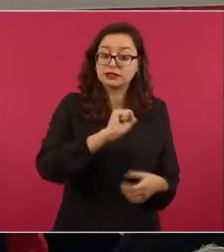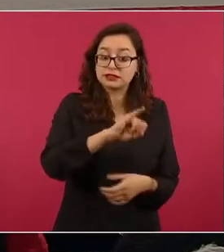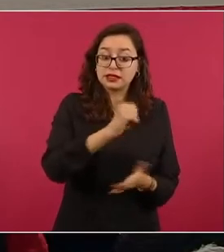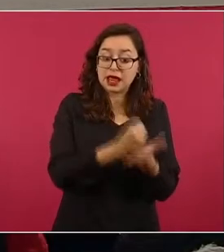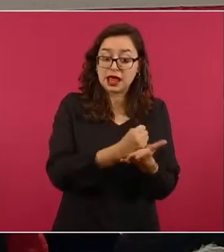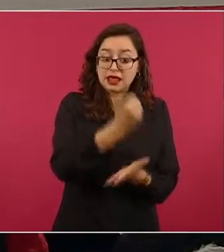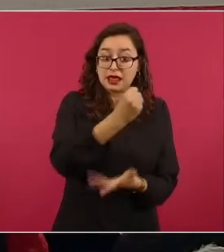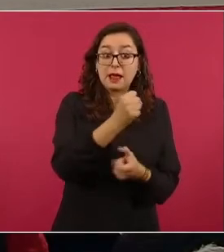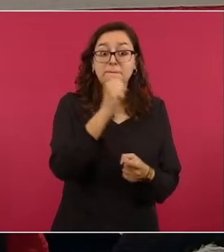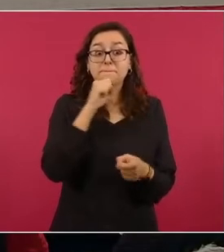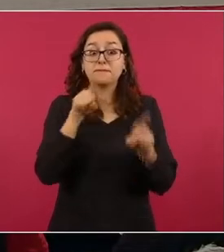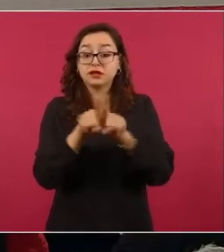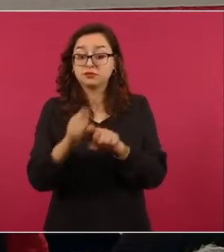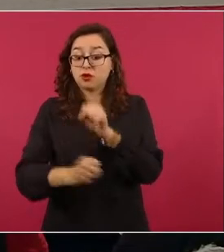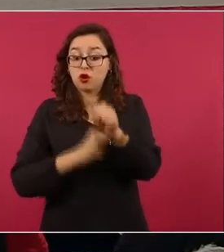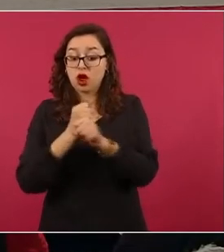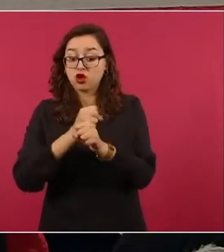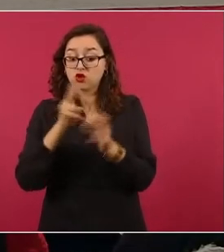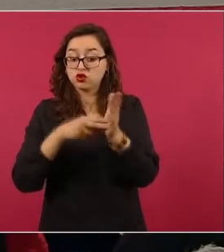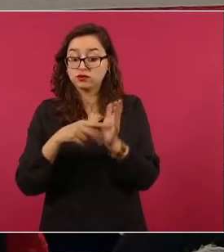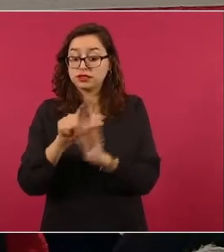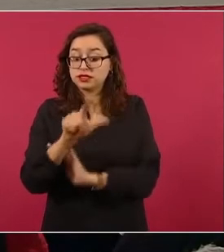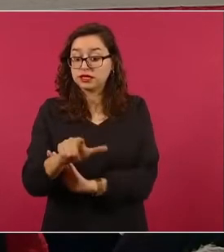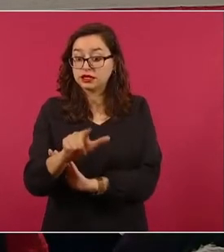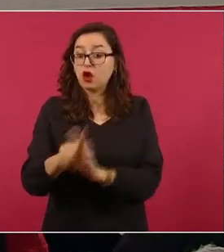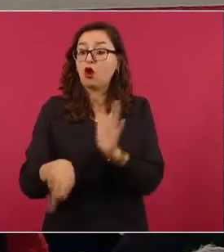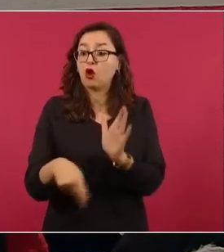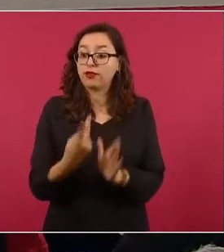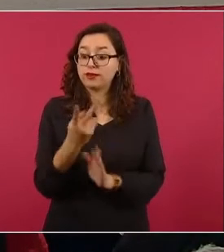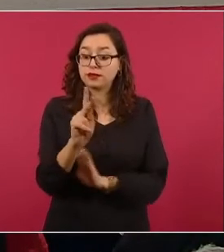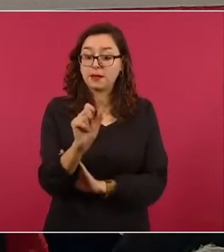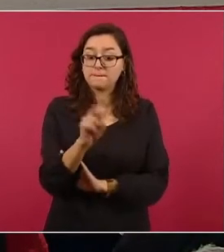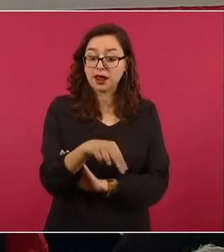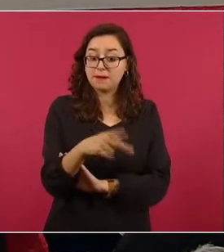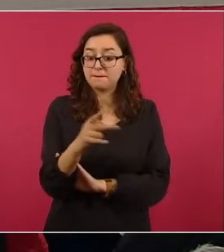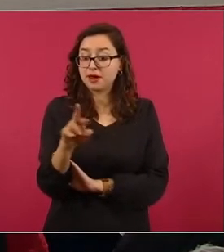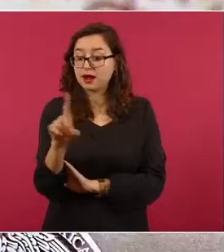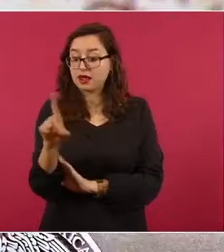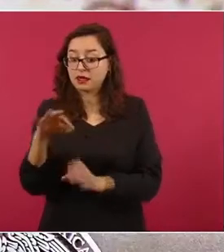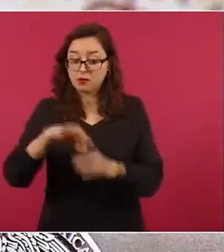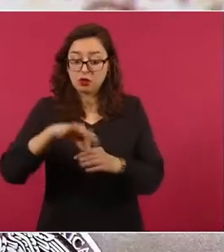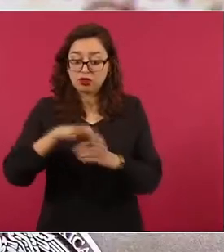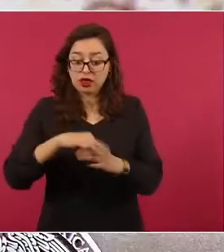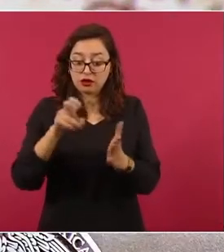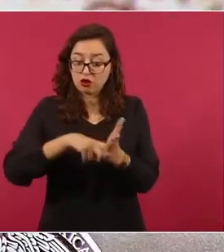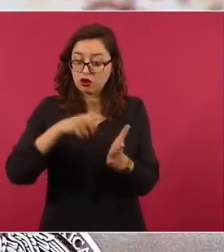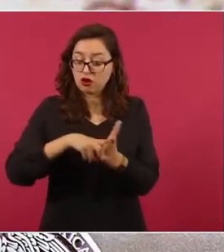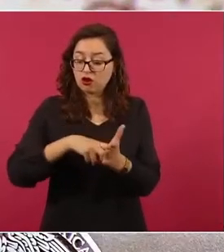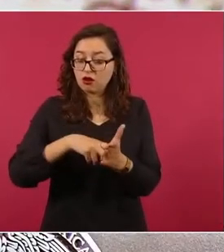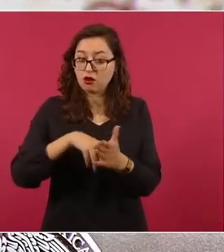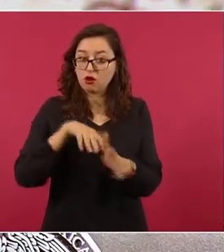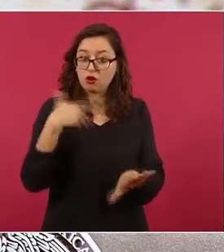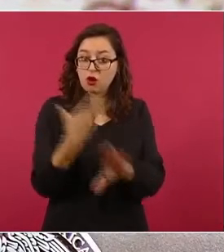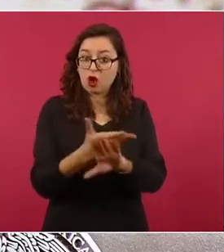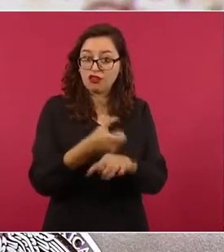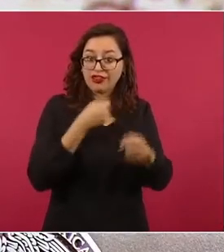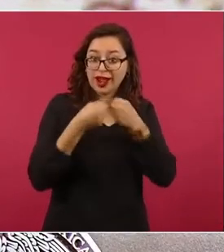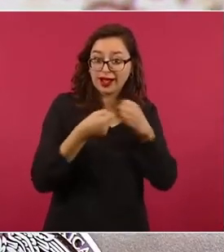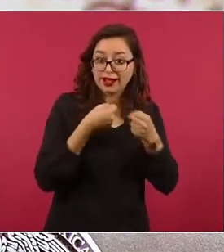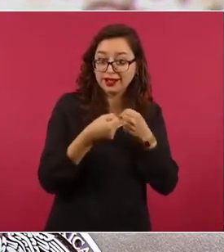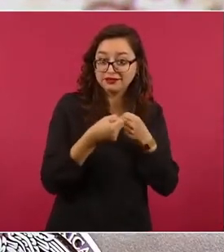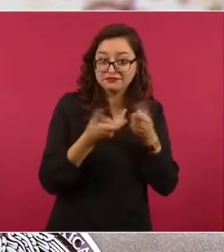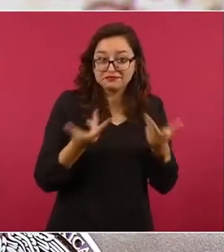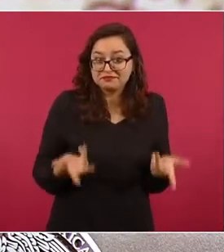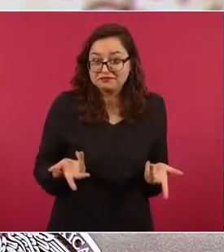PRD y legisladores del PAN. Es decir, en todo este tema el gobierno actual no